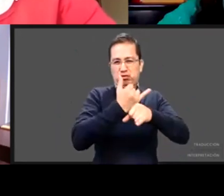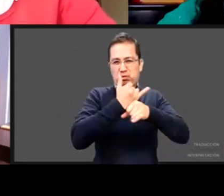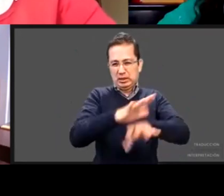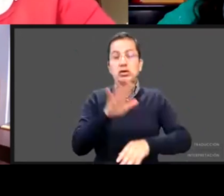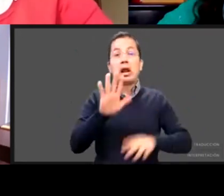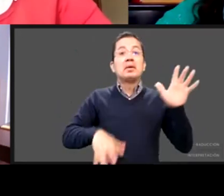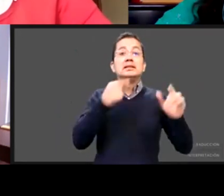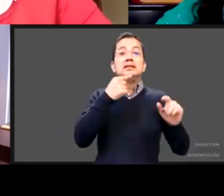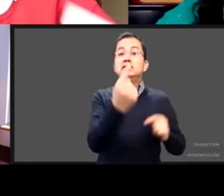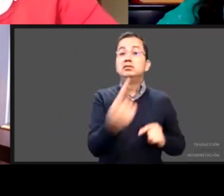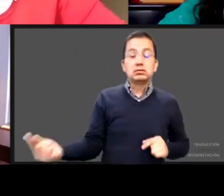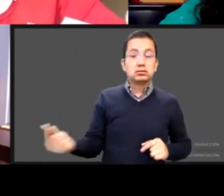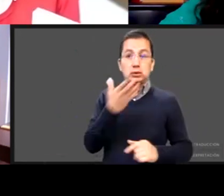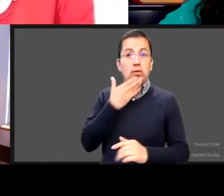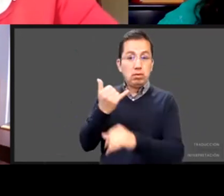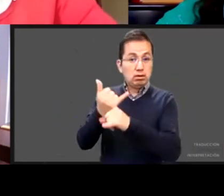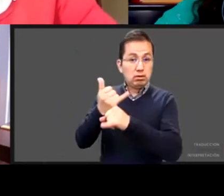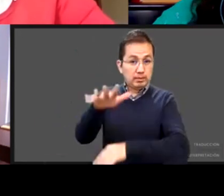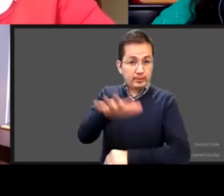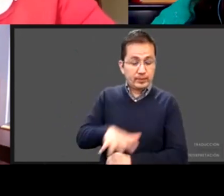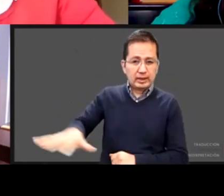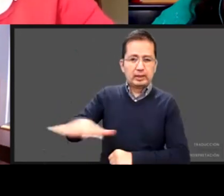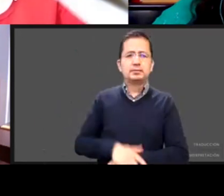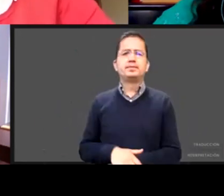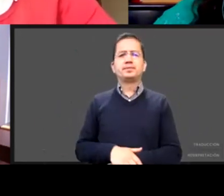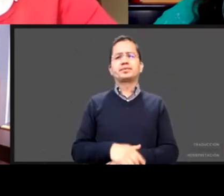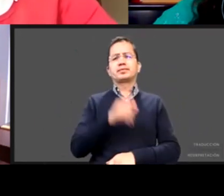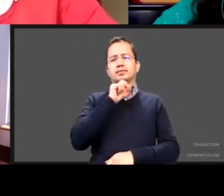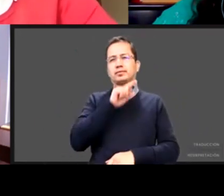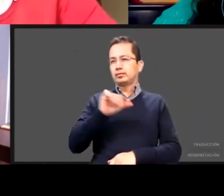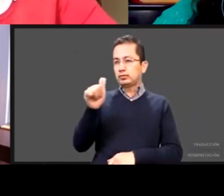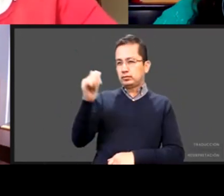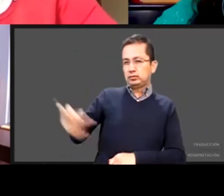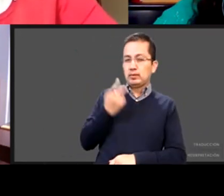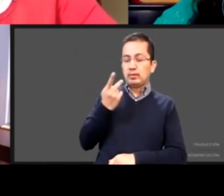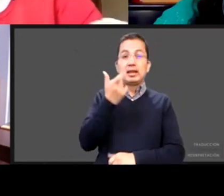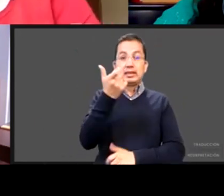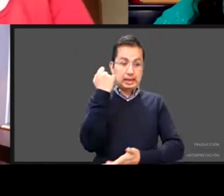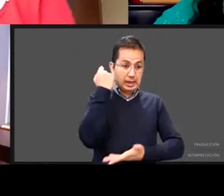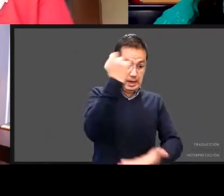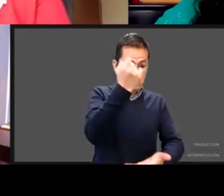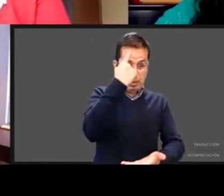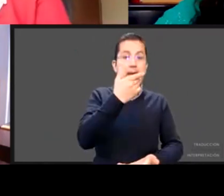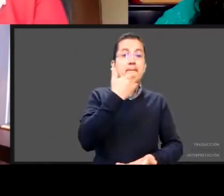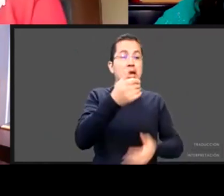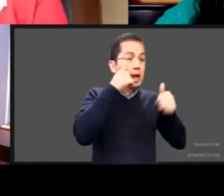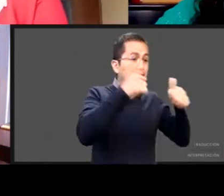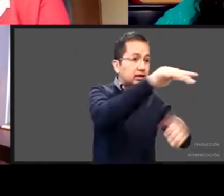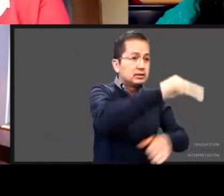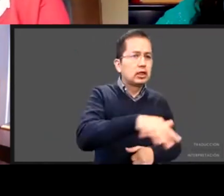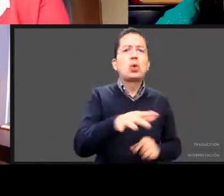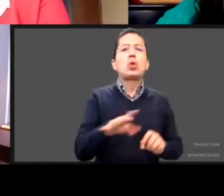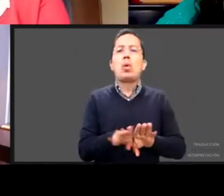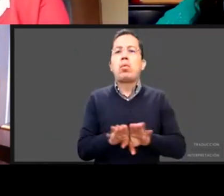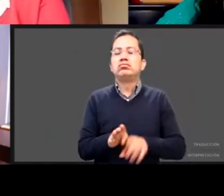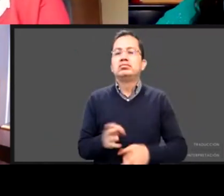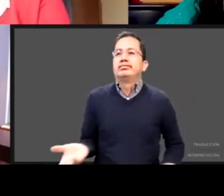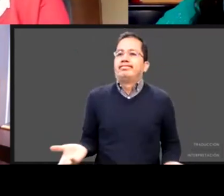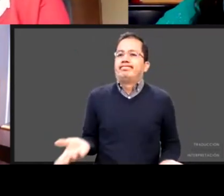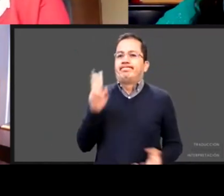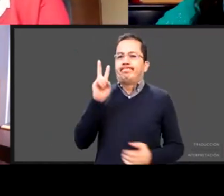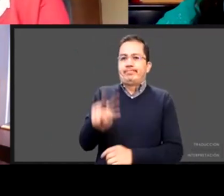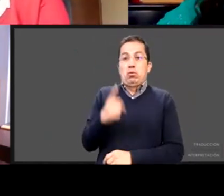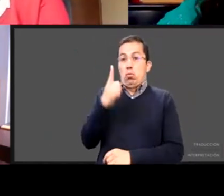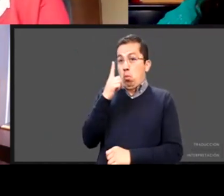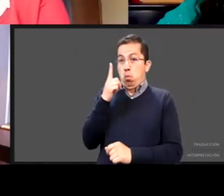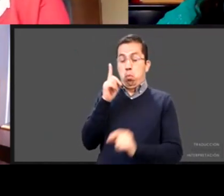pregunta qué poder hacer para que los recursos lleguen el primer punto es algo triste es a mí me toca preguntar saben qué es el CIPINA y mucha gente no